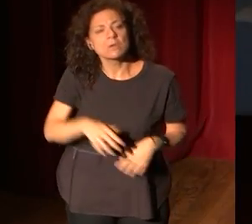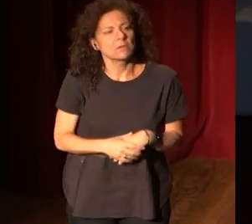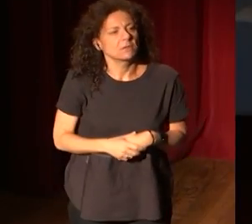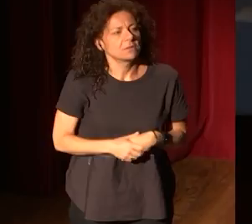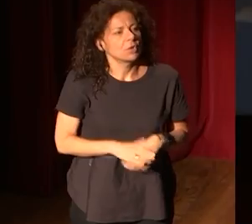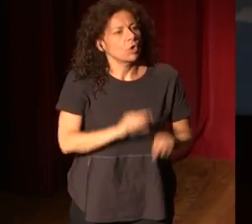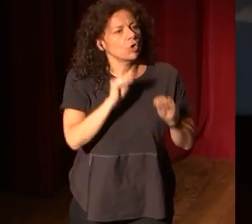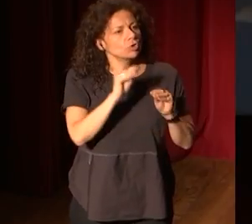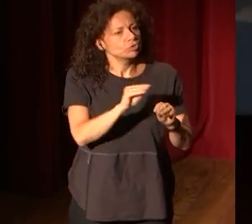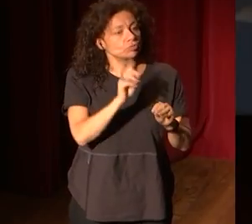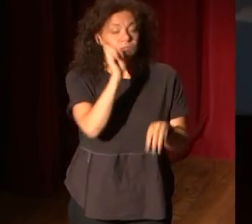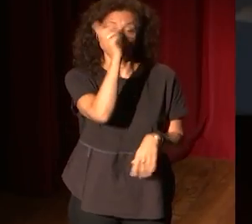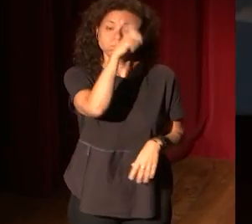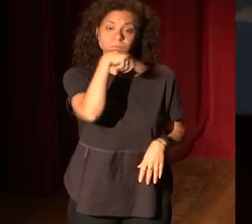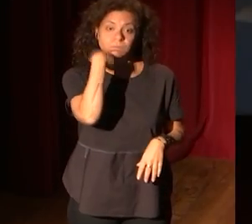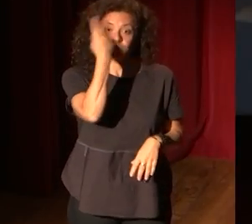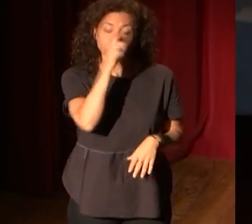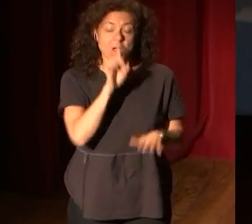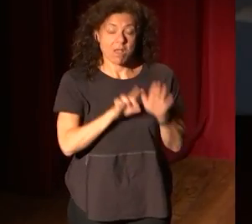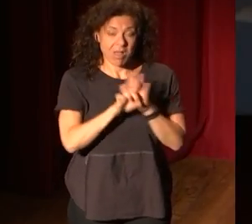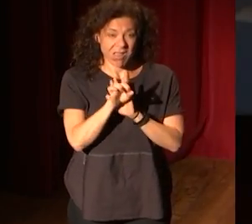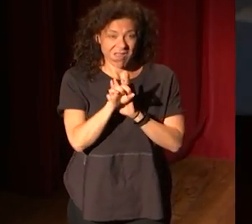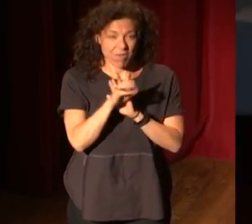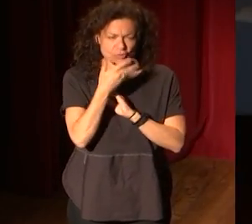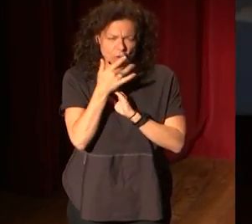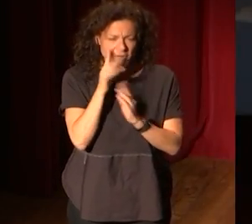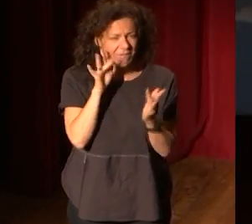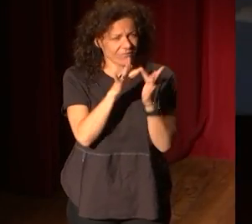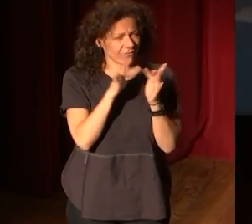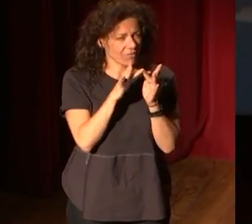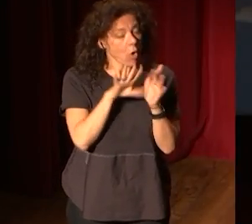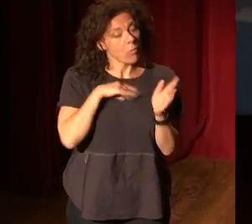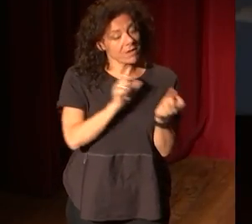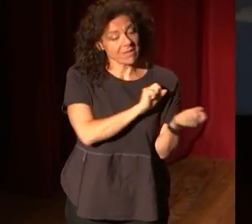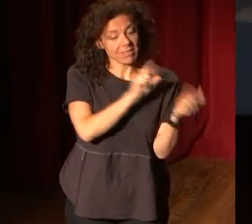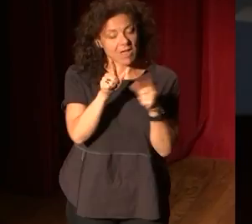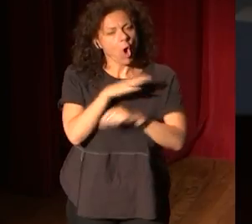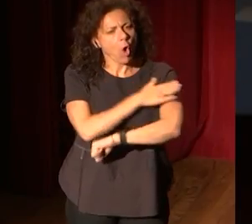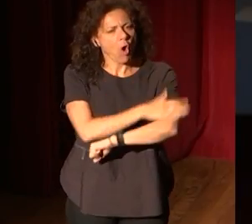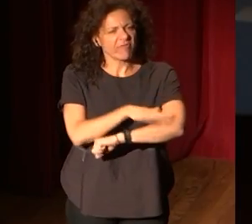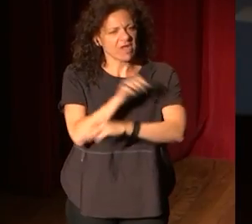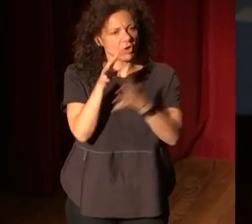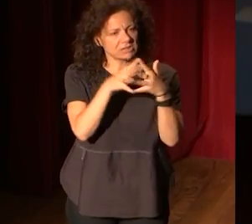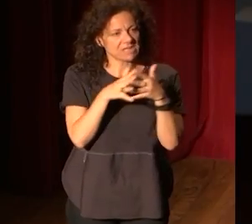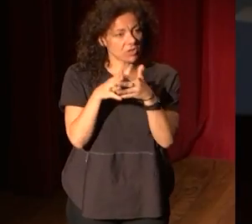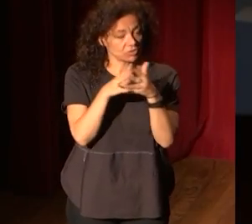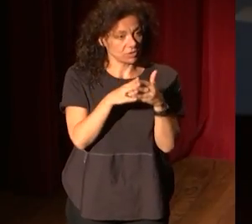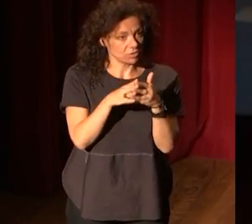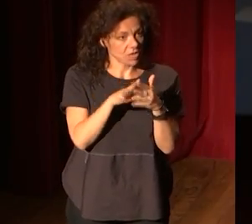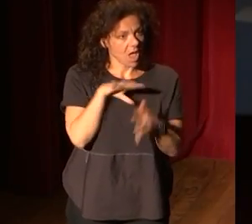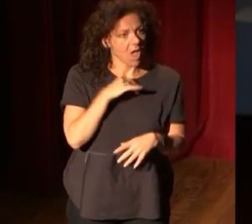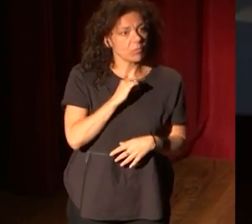su reconocimiento facial que han desarrollado a lo mejor se lo han pasado al gobierno de los estados unidos y lo que era para a lo mejor ver